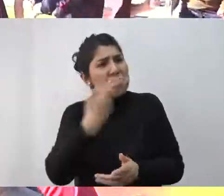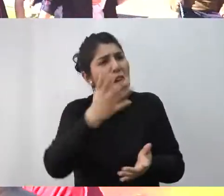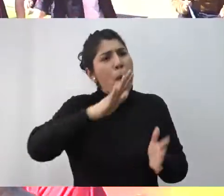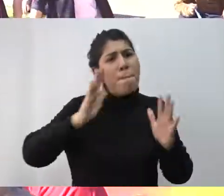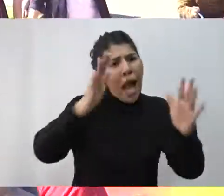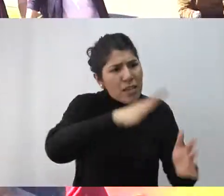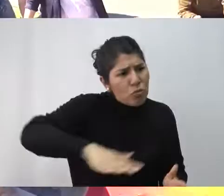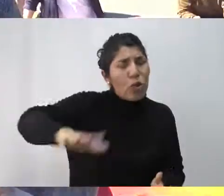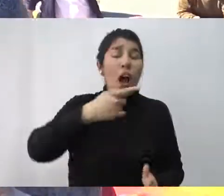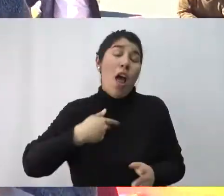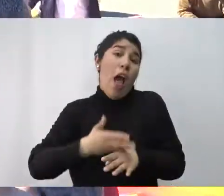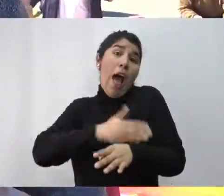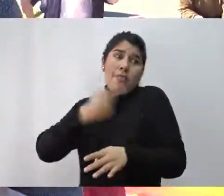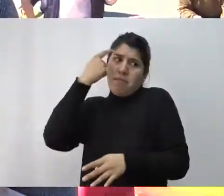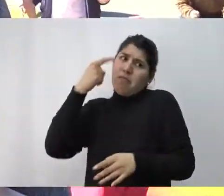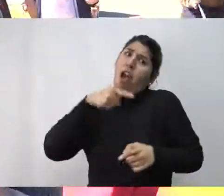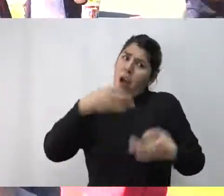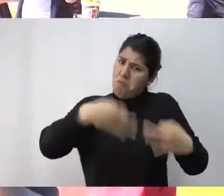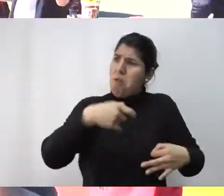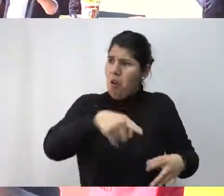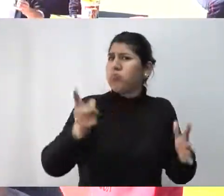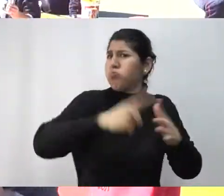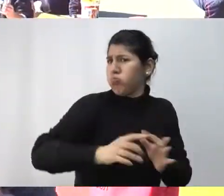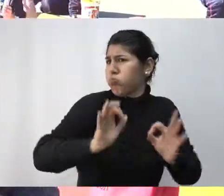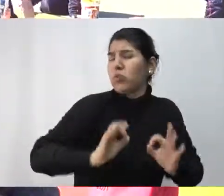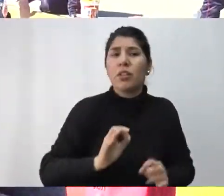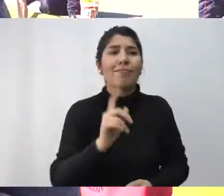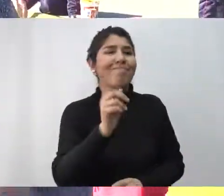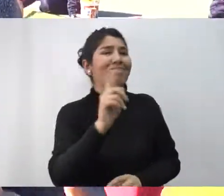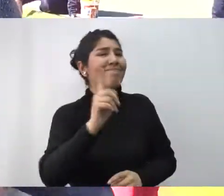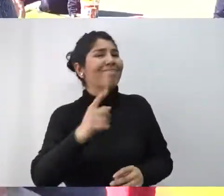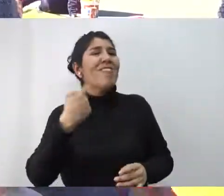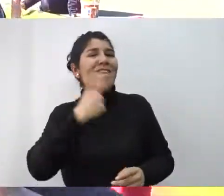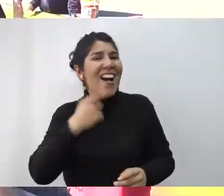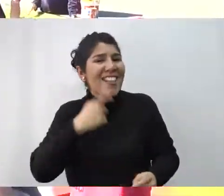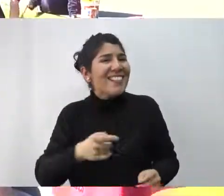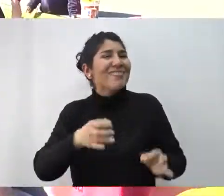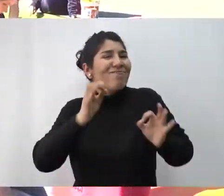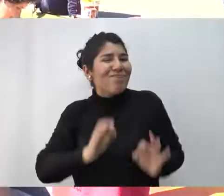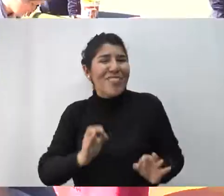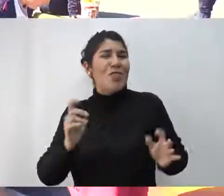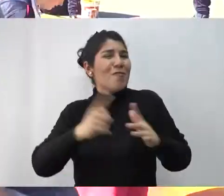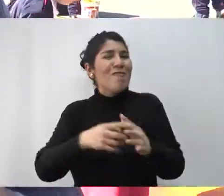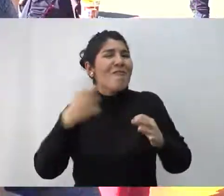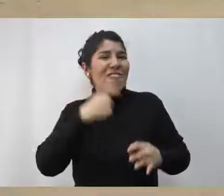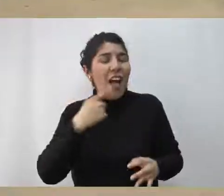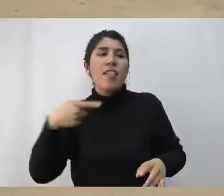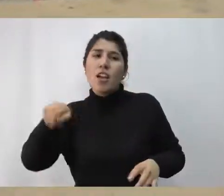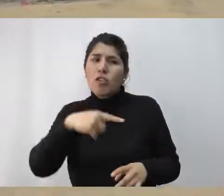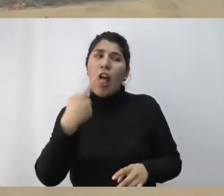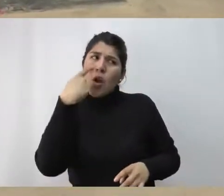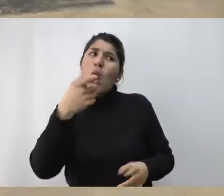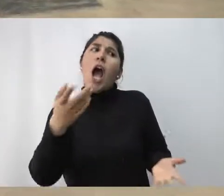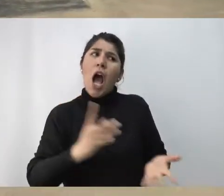recorrieron el parque, del cual yo estaba muy orgulloso que es inclusivo. El parque es parcialmente inclusivo, en realidad. Los chiquilinos